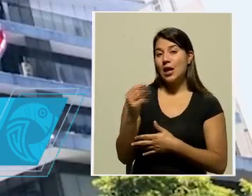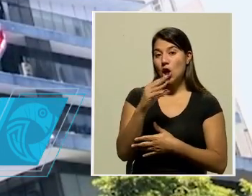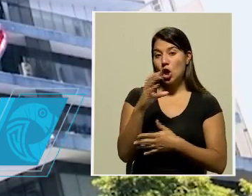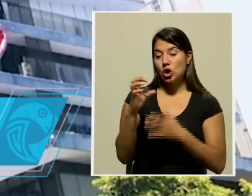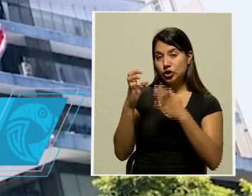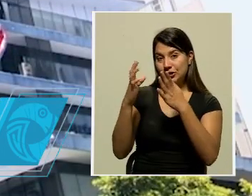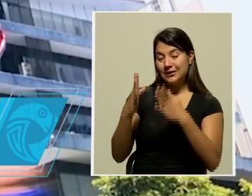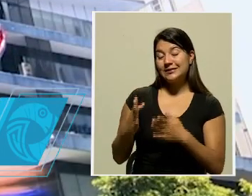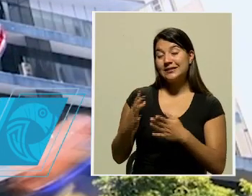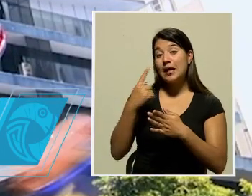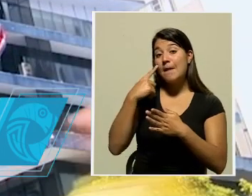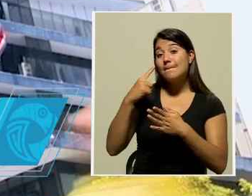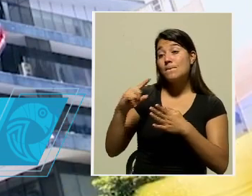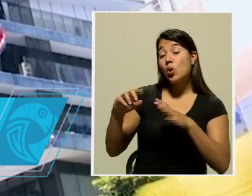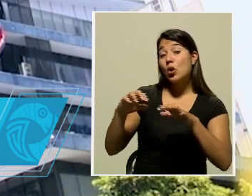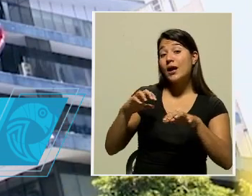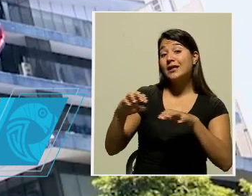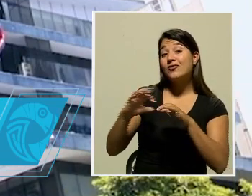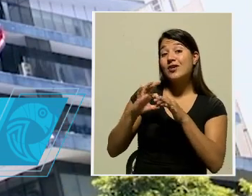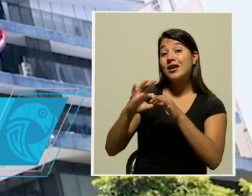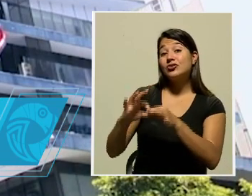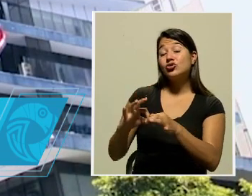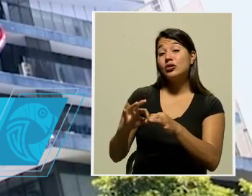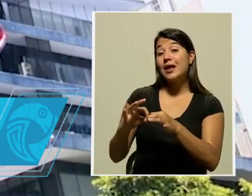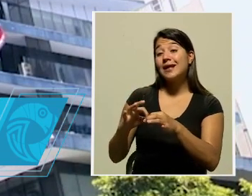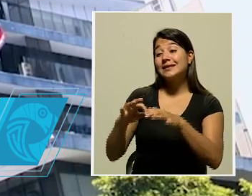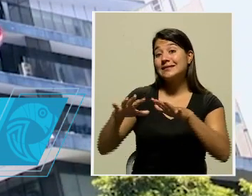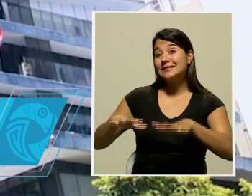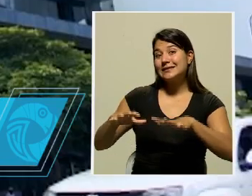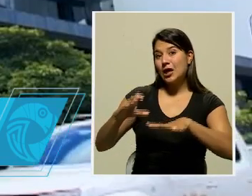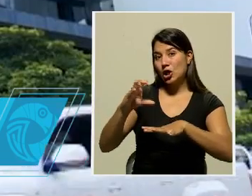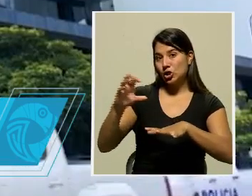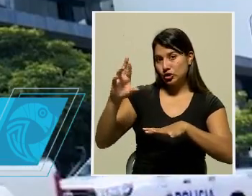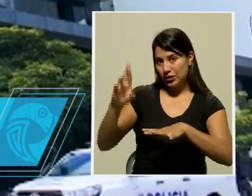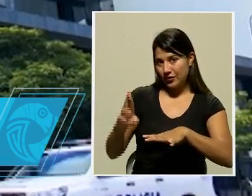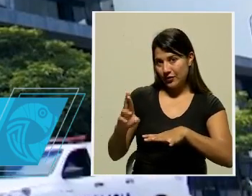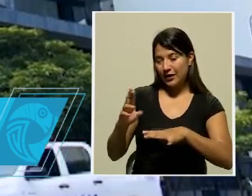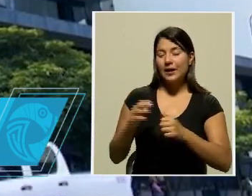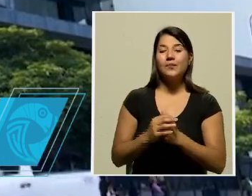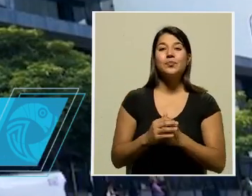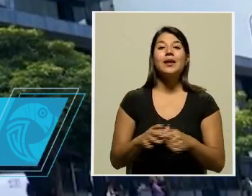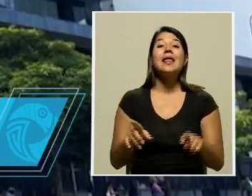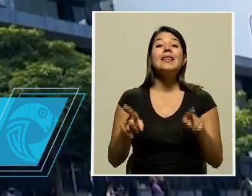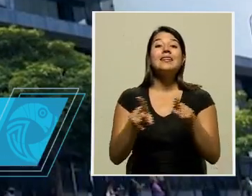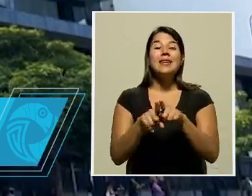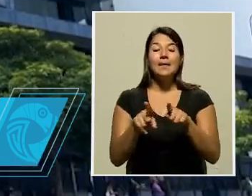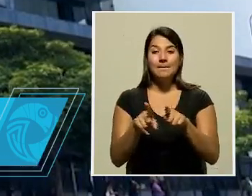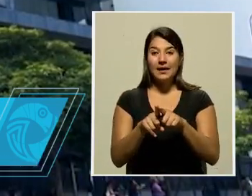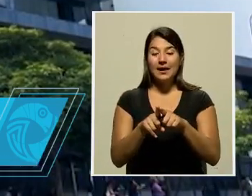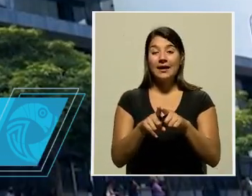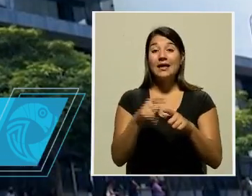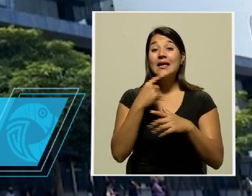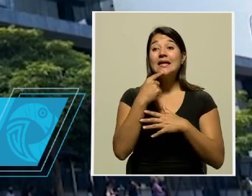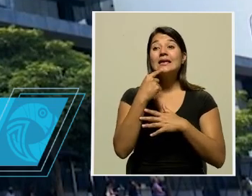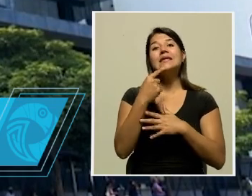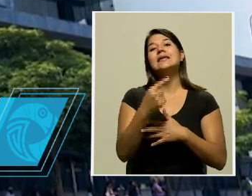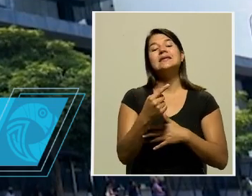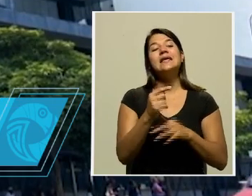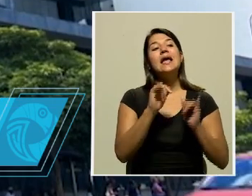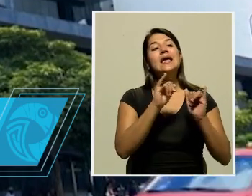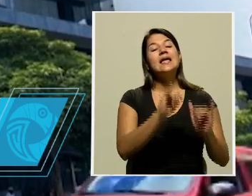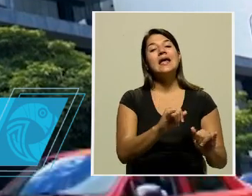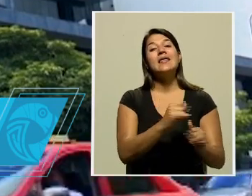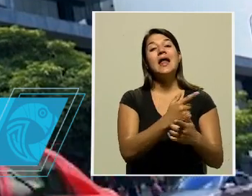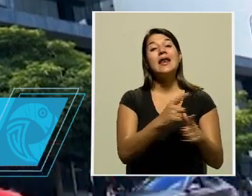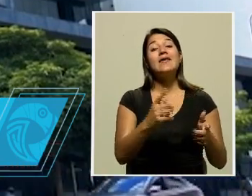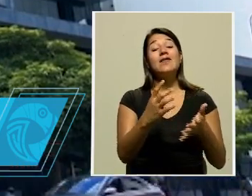relacionadas en el territorio nacional. Además, reitera la vigencia de las exoneraciones en los fondos de pensiones y